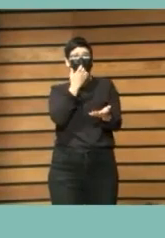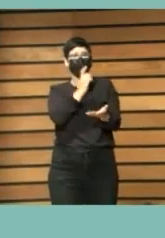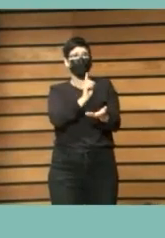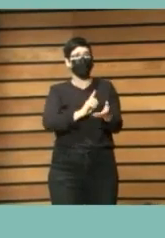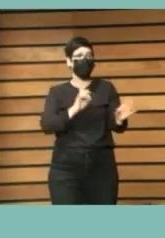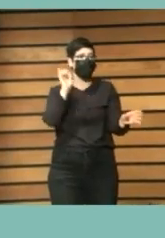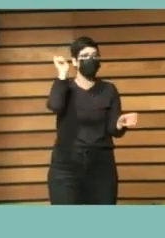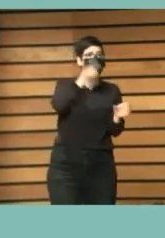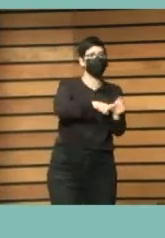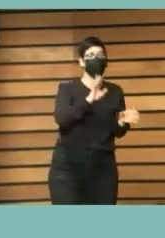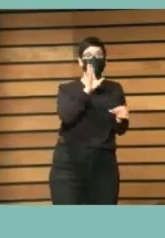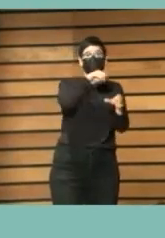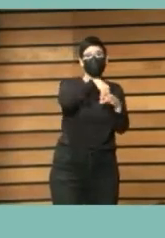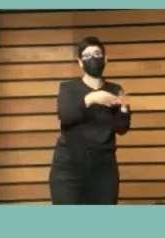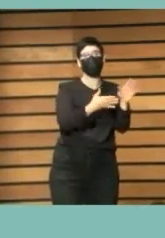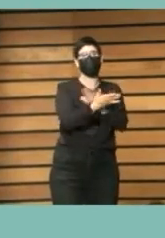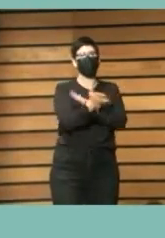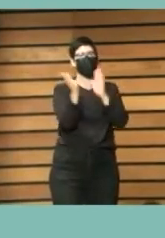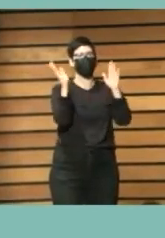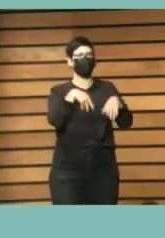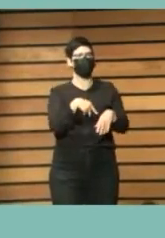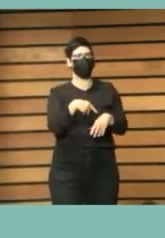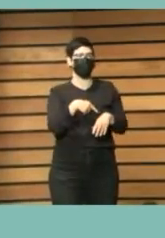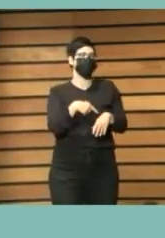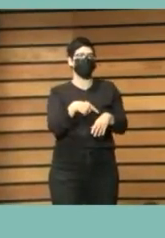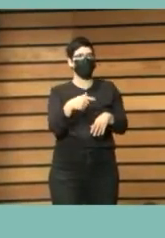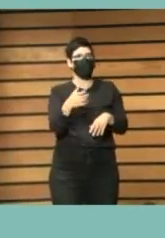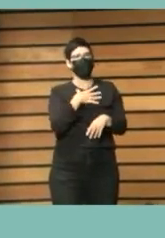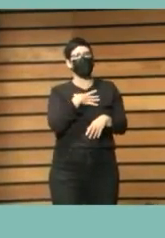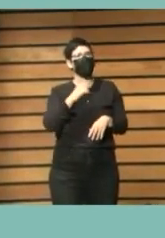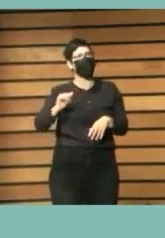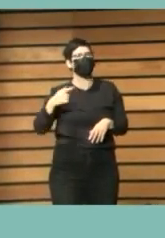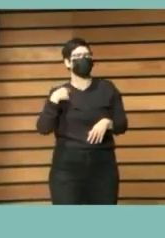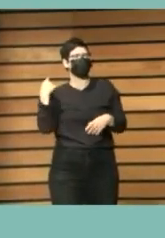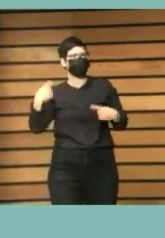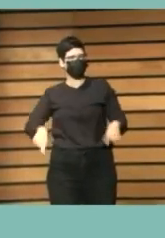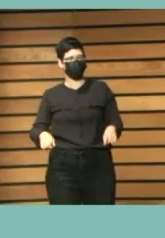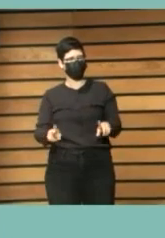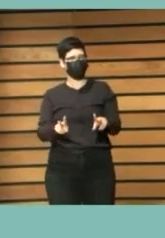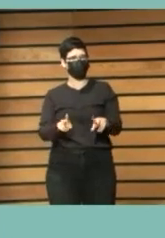de la visibilidad y el impacto social de las bibliotecas públicas en las que trabajamos